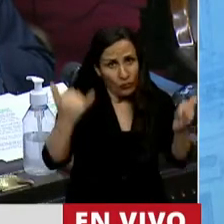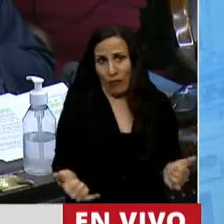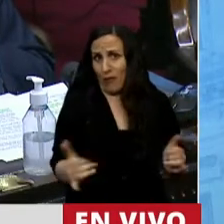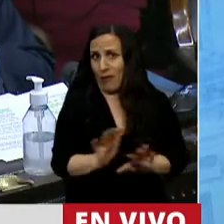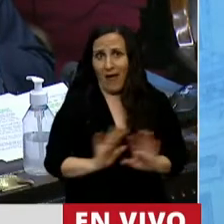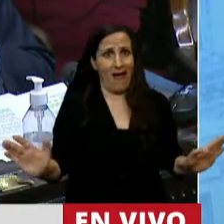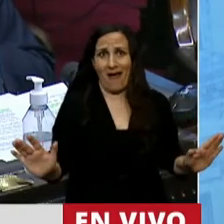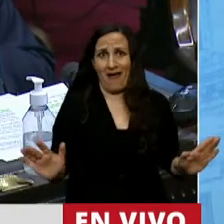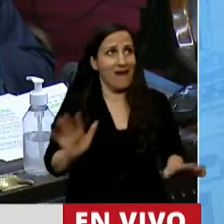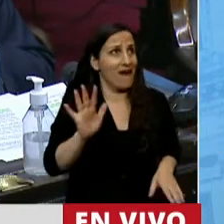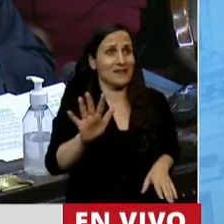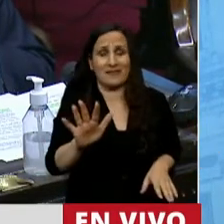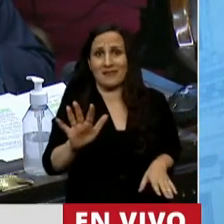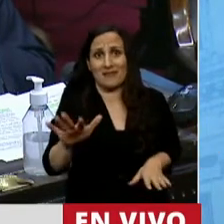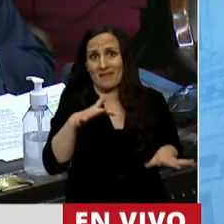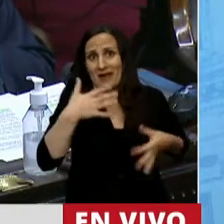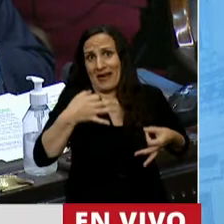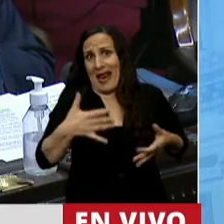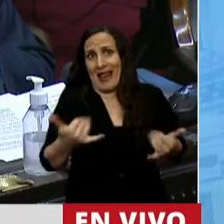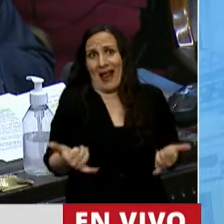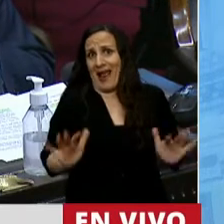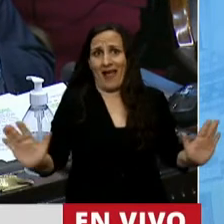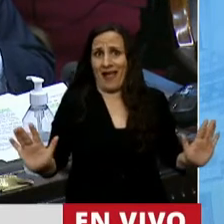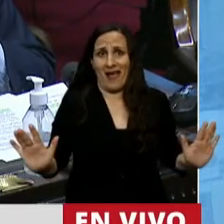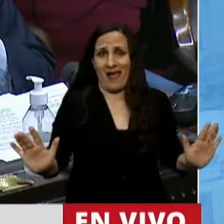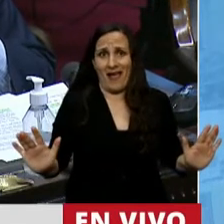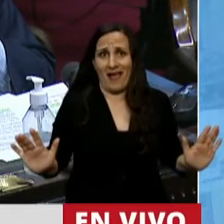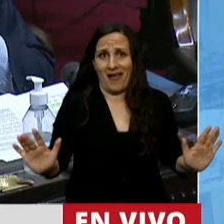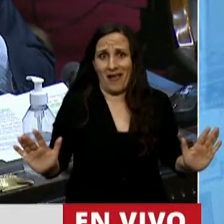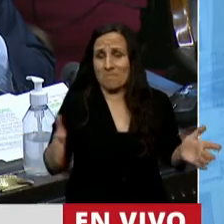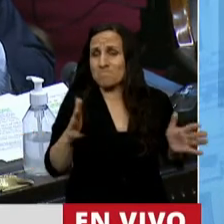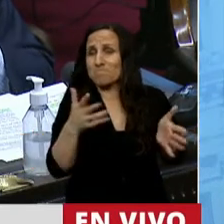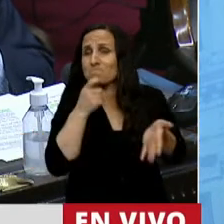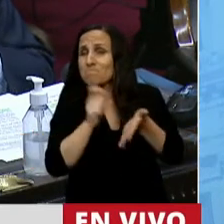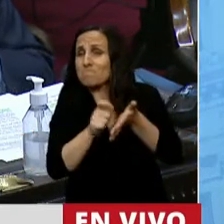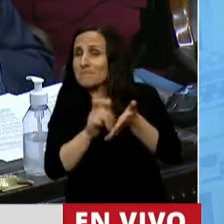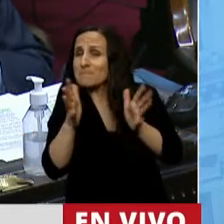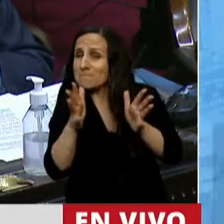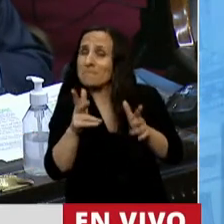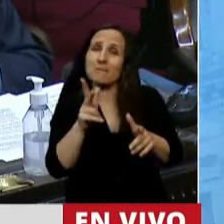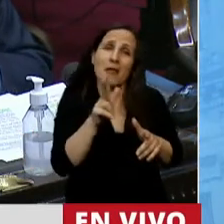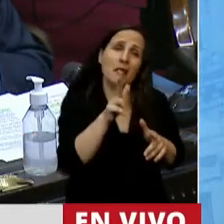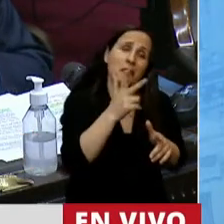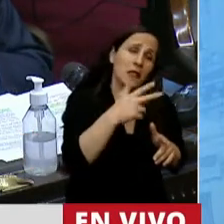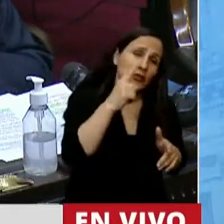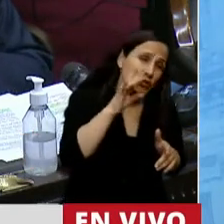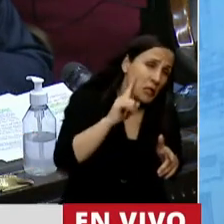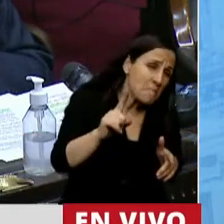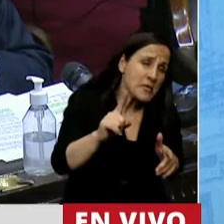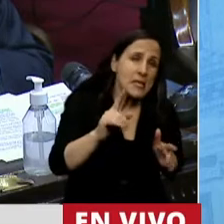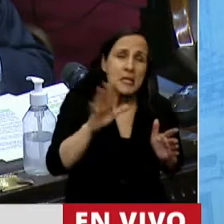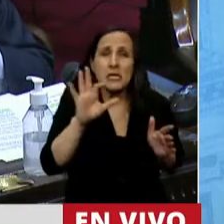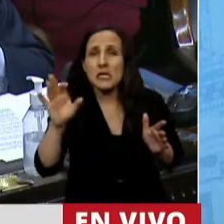es un dato de la realidad que las estimaciones más serias ubican entre 370.000